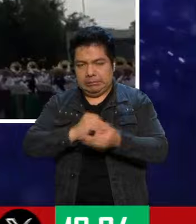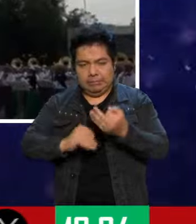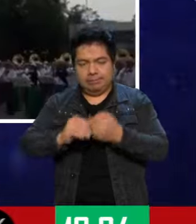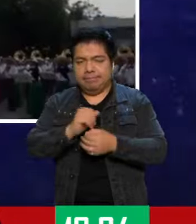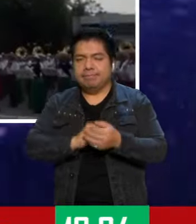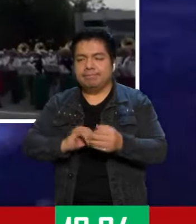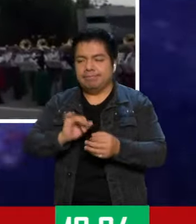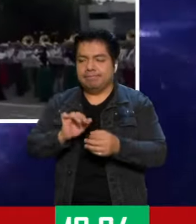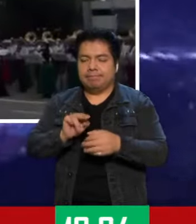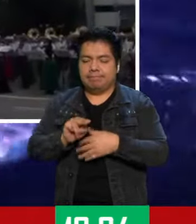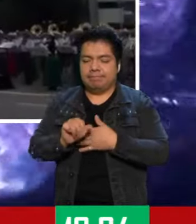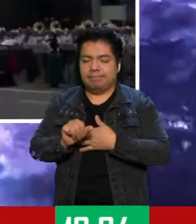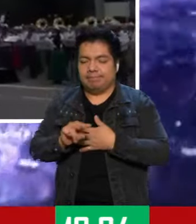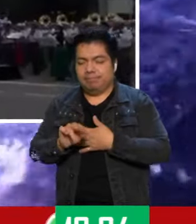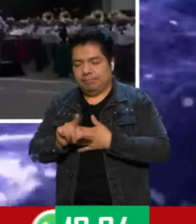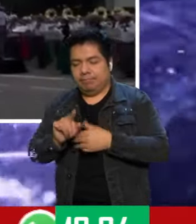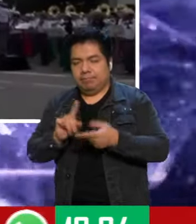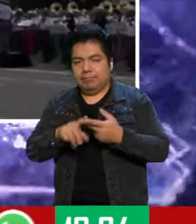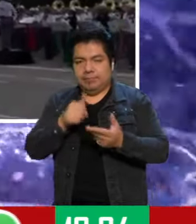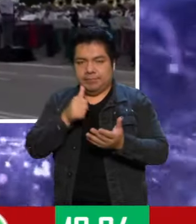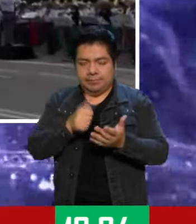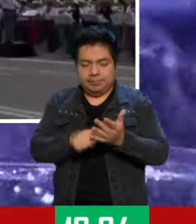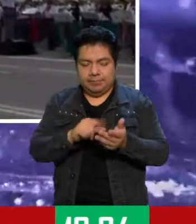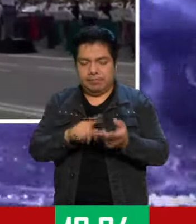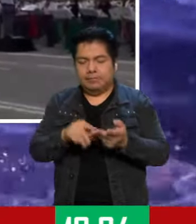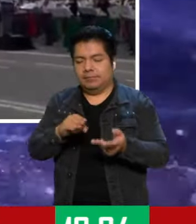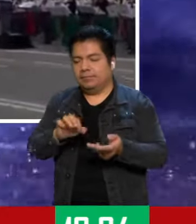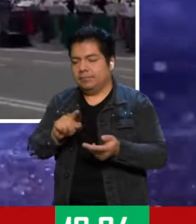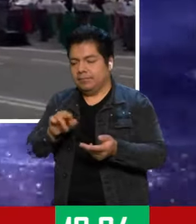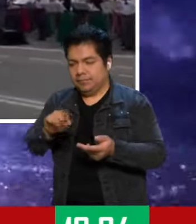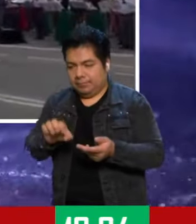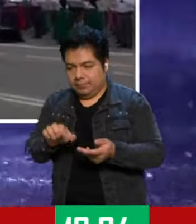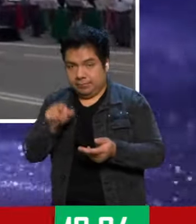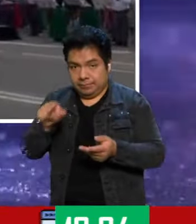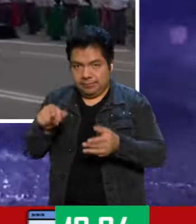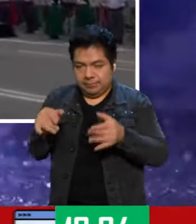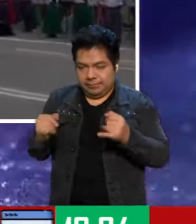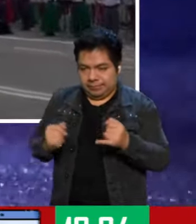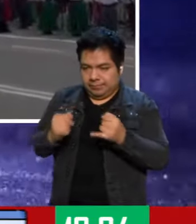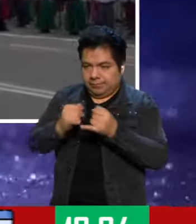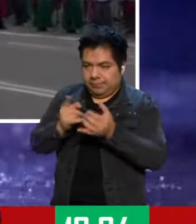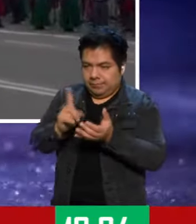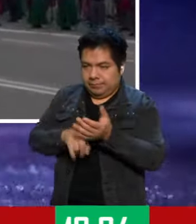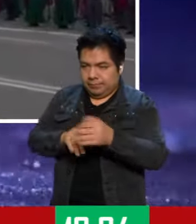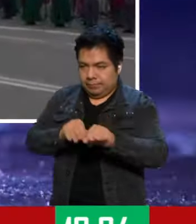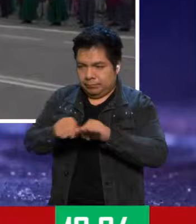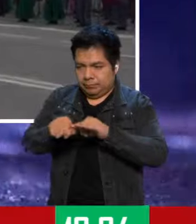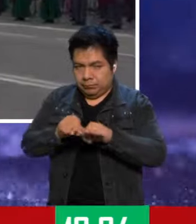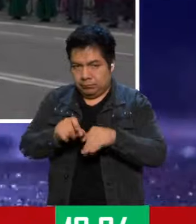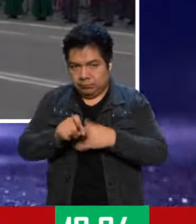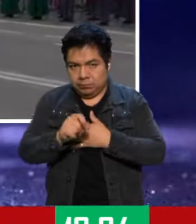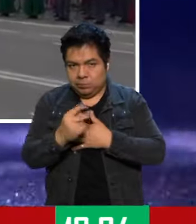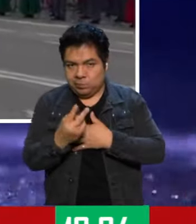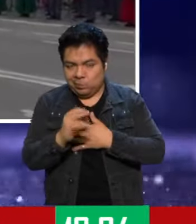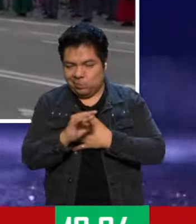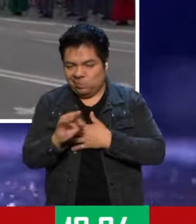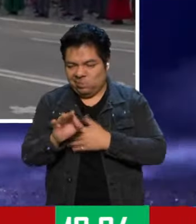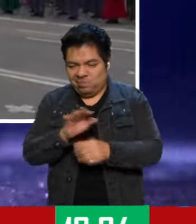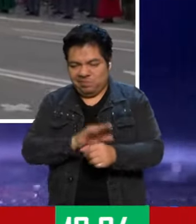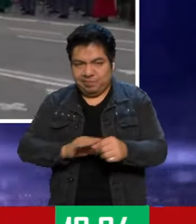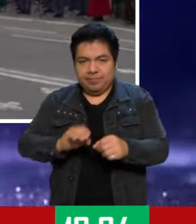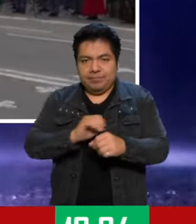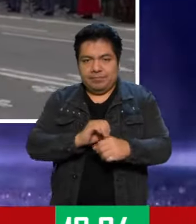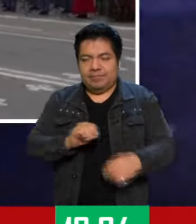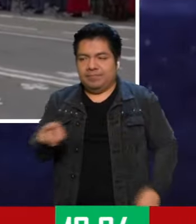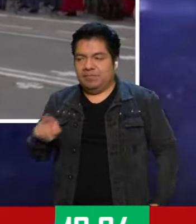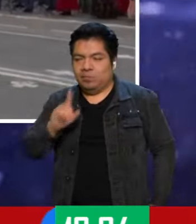naval, civil y mercante que elabora en la institución. El 22% de nuestra totalidad es